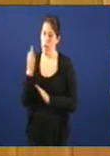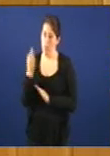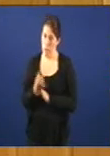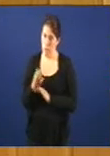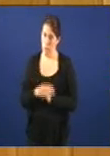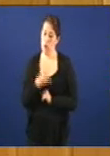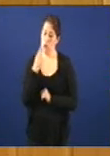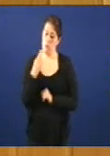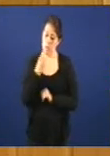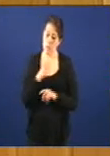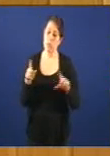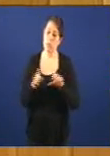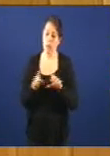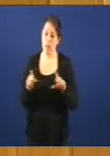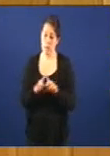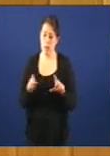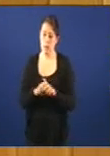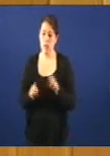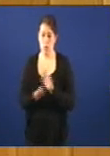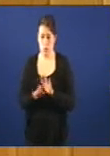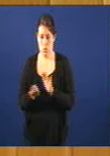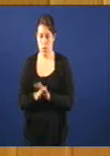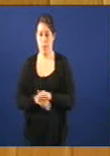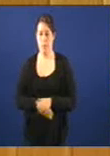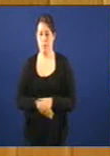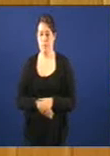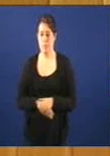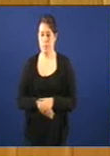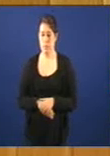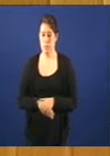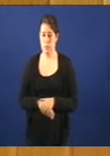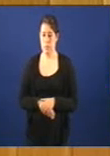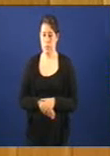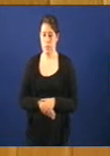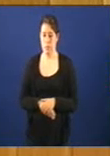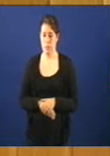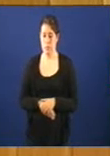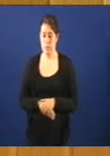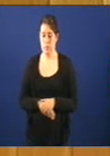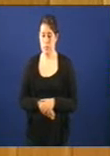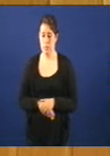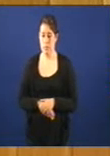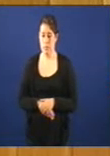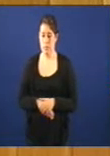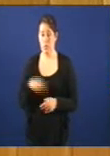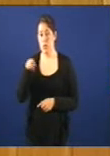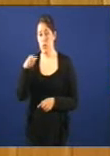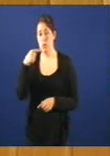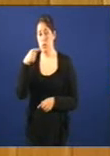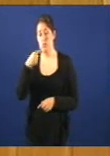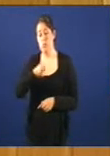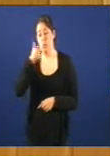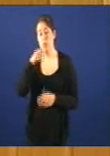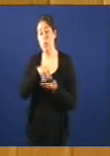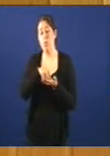hai un compromiso da empresa de manter os postos de traballo e bueno vostede ponga hasta en dúbida que